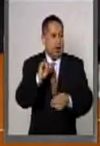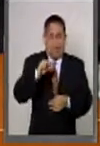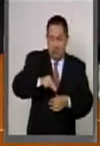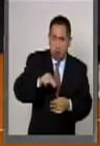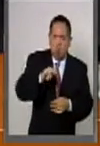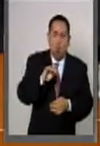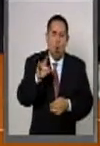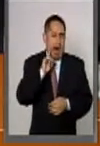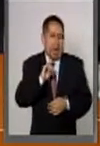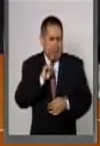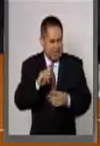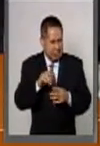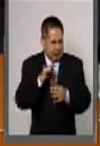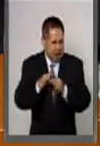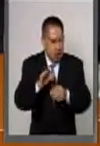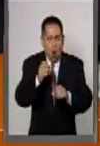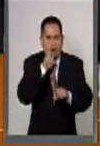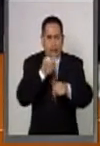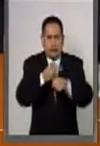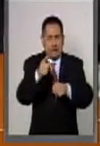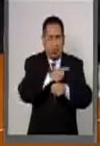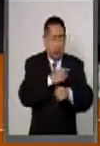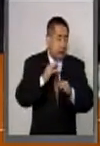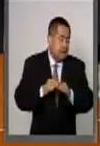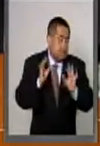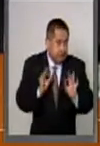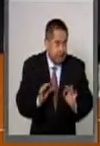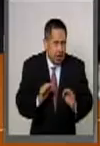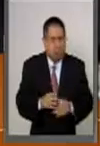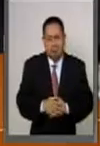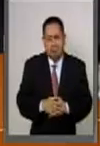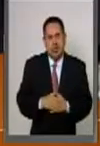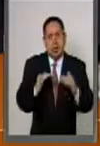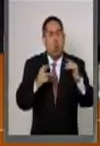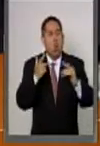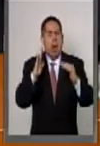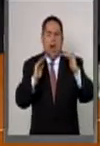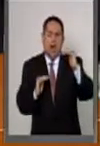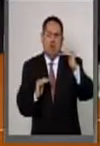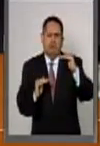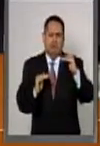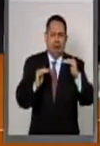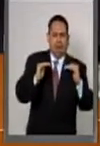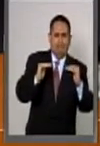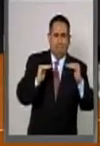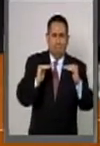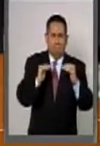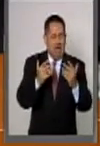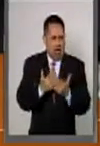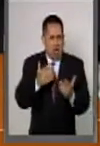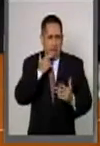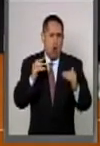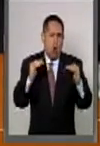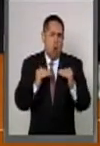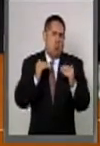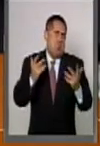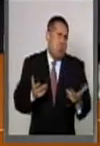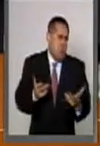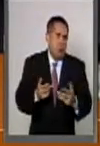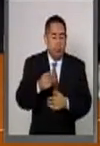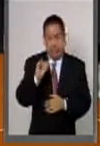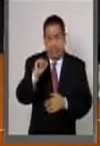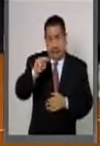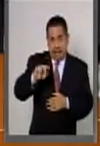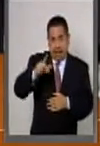secretarías destinados a las mujeres, la situación de desigualdad y violencia no sería la que tenemos. De acuerdo al